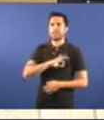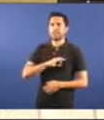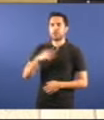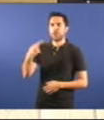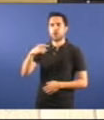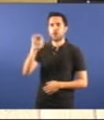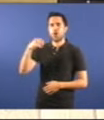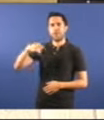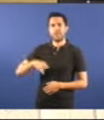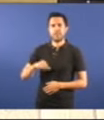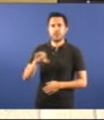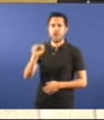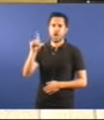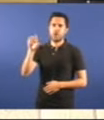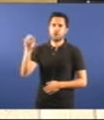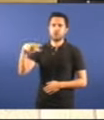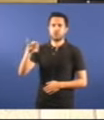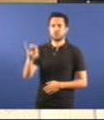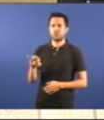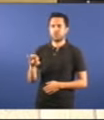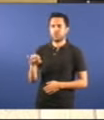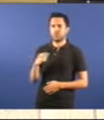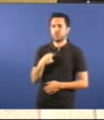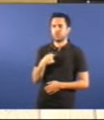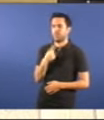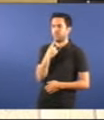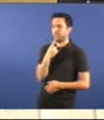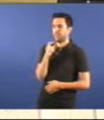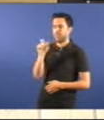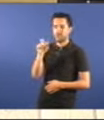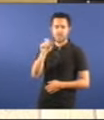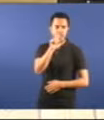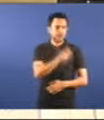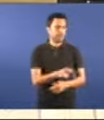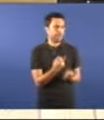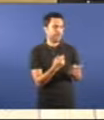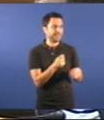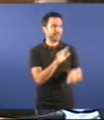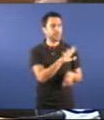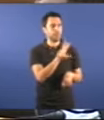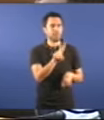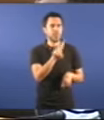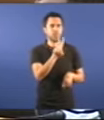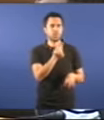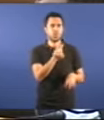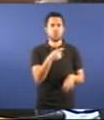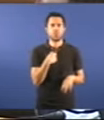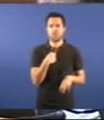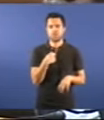silencio, por favor. Quedanlle 52 segundos. Señora presidenta, esto é indigno.